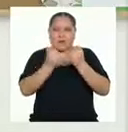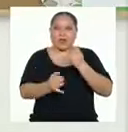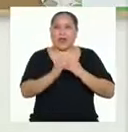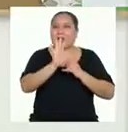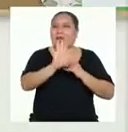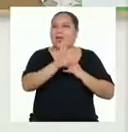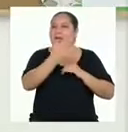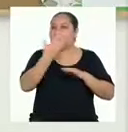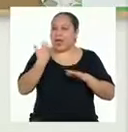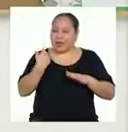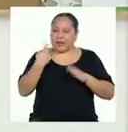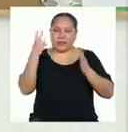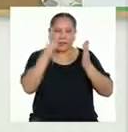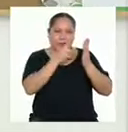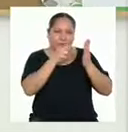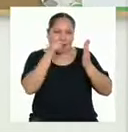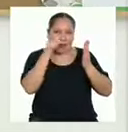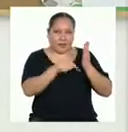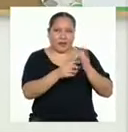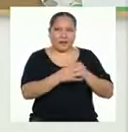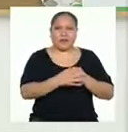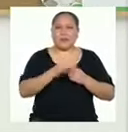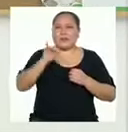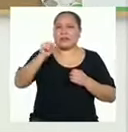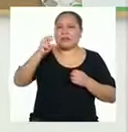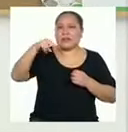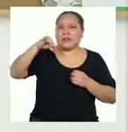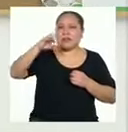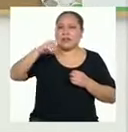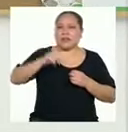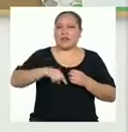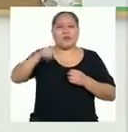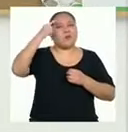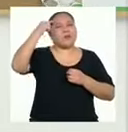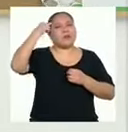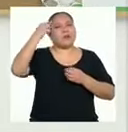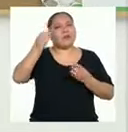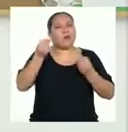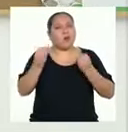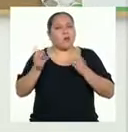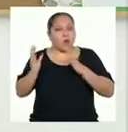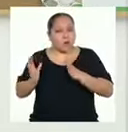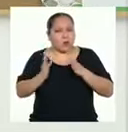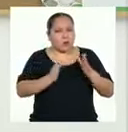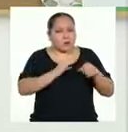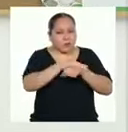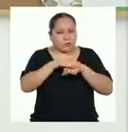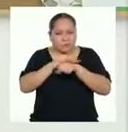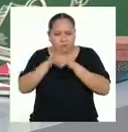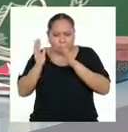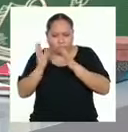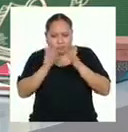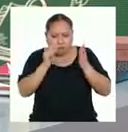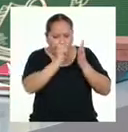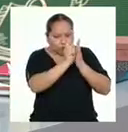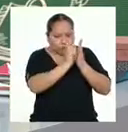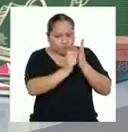de revisar una vez más nuestro texto en borrador, Yanira, dime, ¿cómo crees que debamos organizar nuestro proceso de revisión?